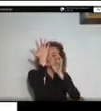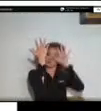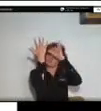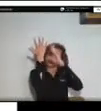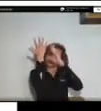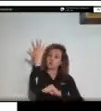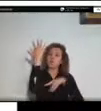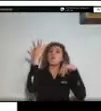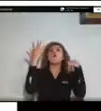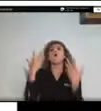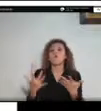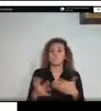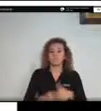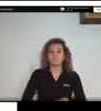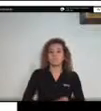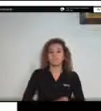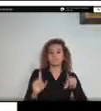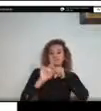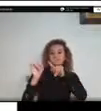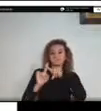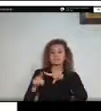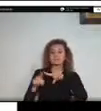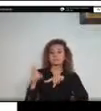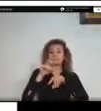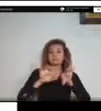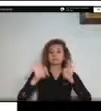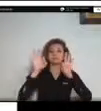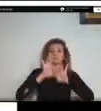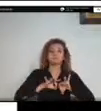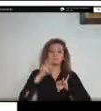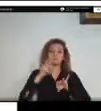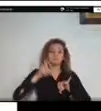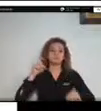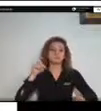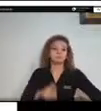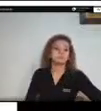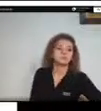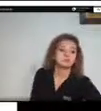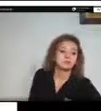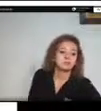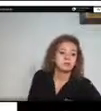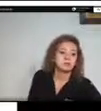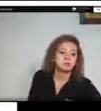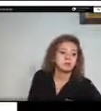igualmente pues se hace necesario nueva tecnología por ejemplo